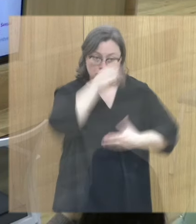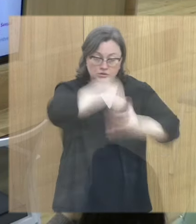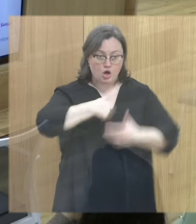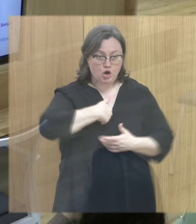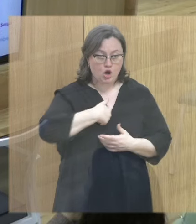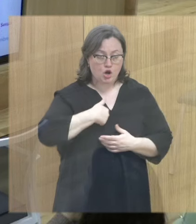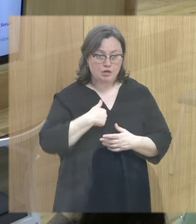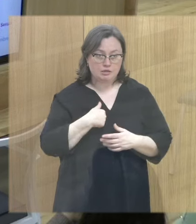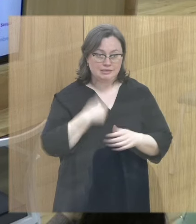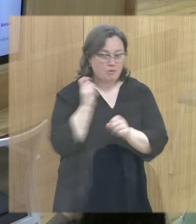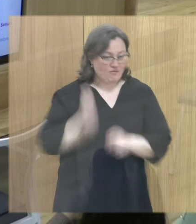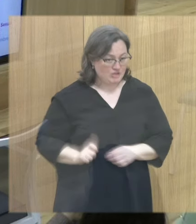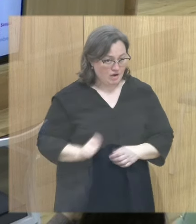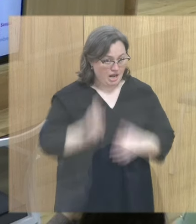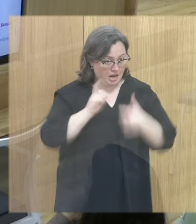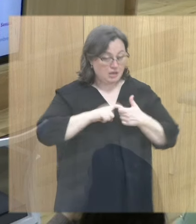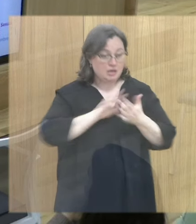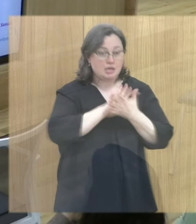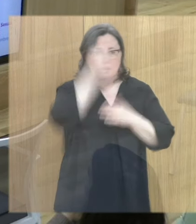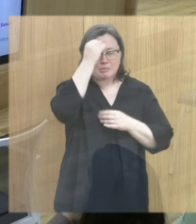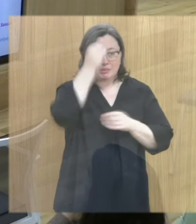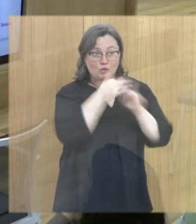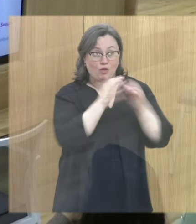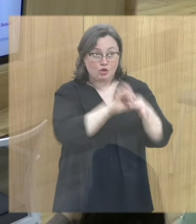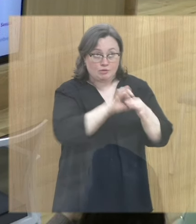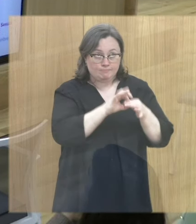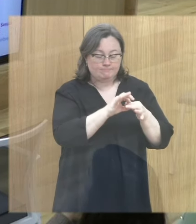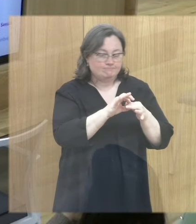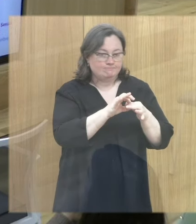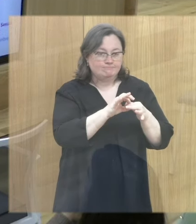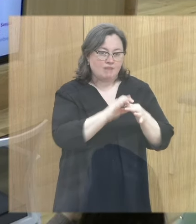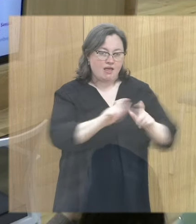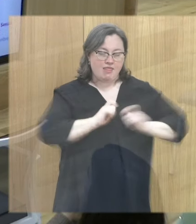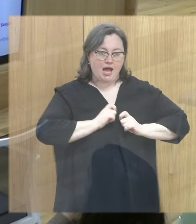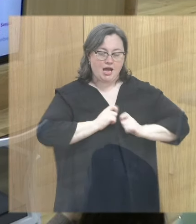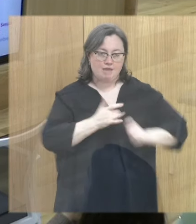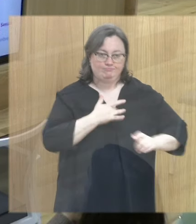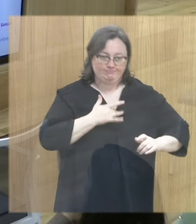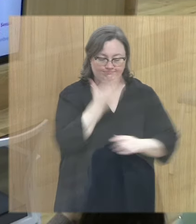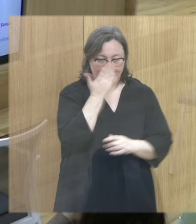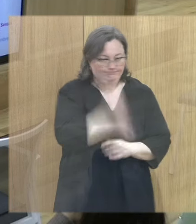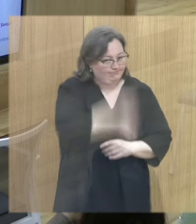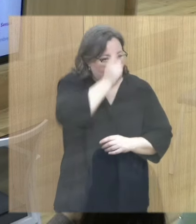alguna forma y que yo creo que es de esos casos que te llegan al corazón de una